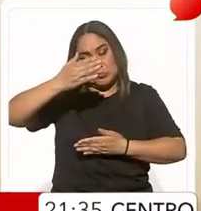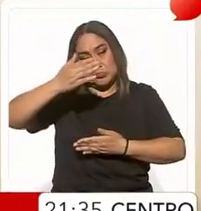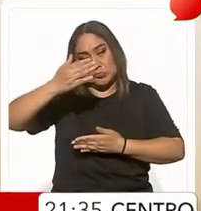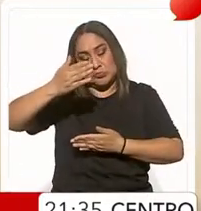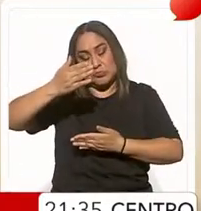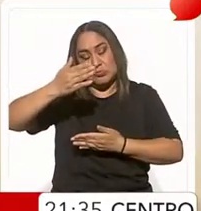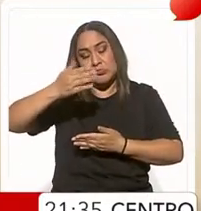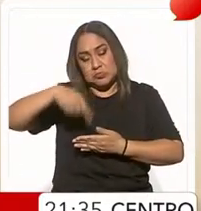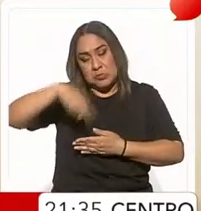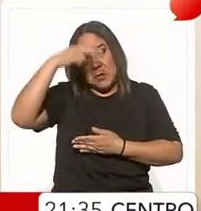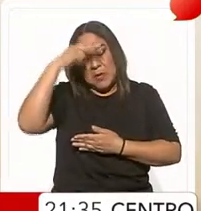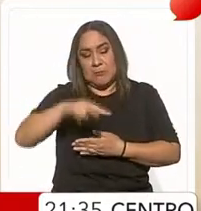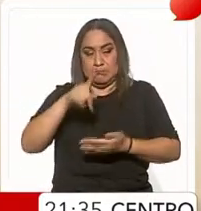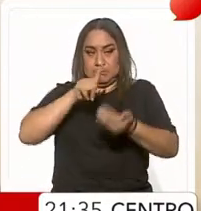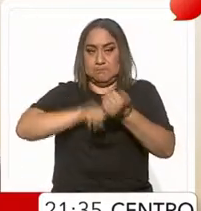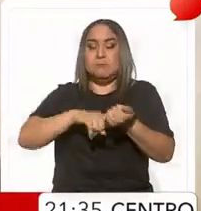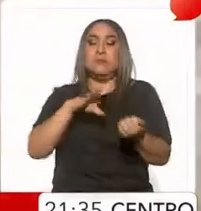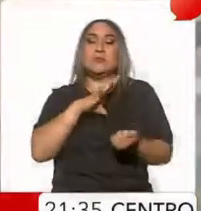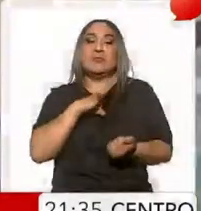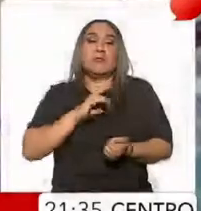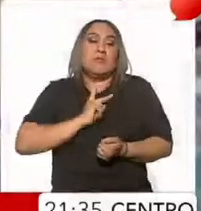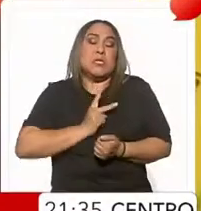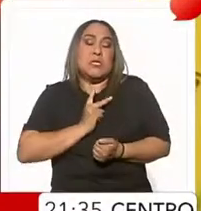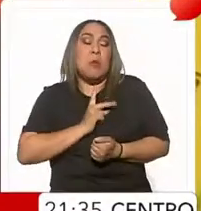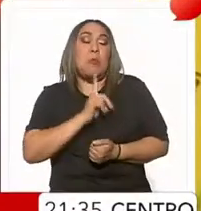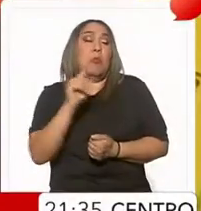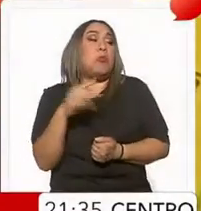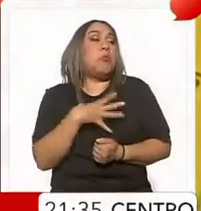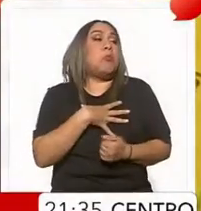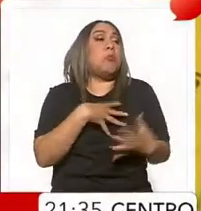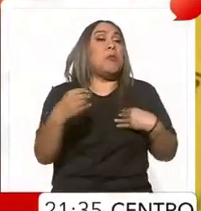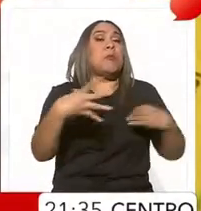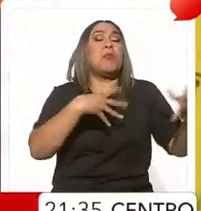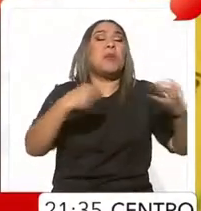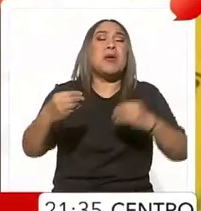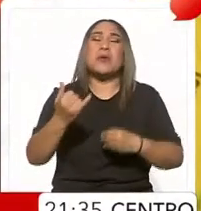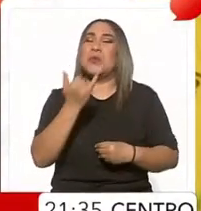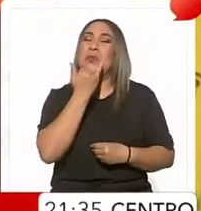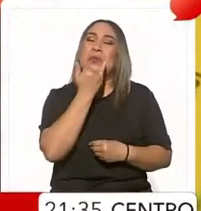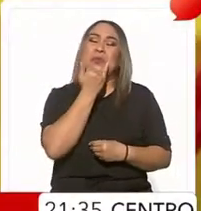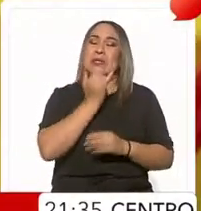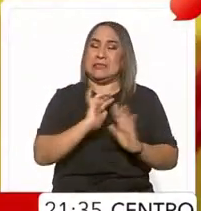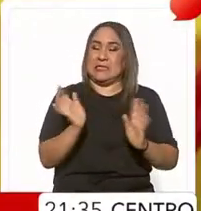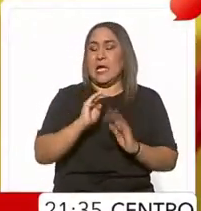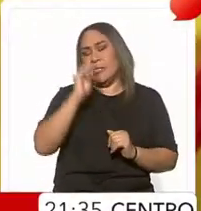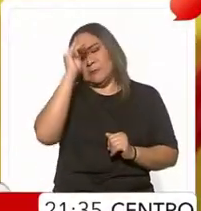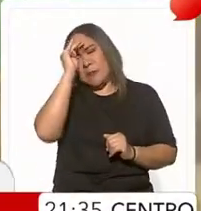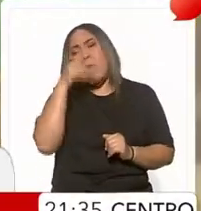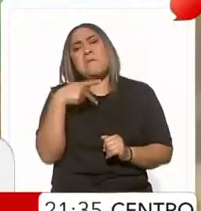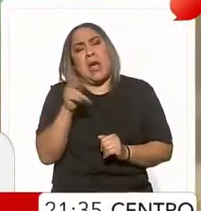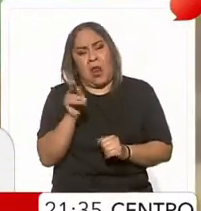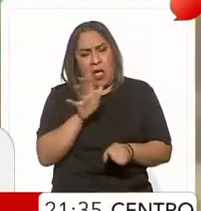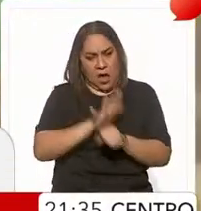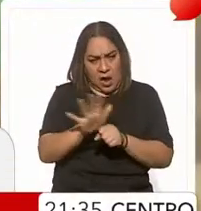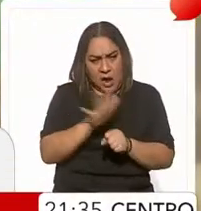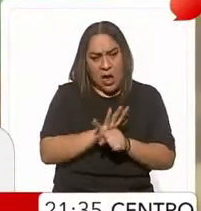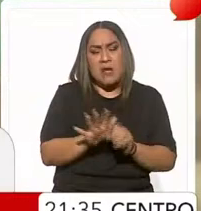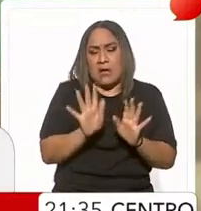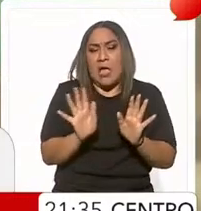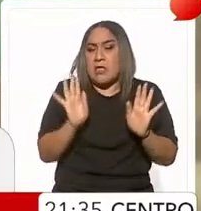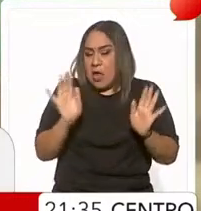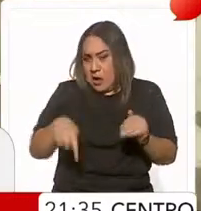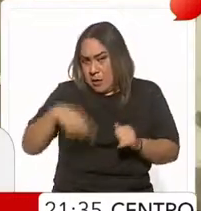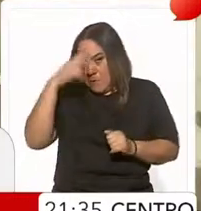traen consigo el virus y pueden crear brotes locales, pero hemos demostrado por la